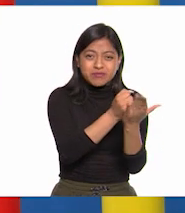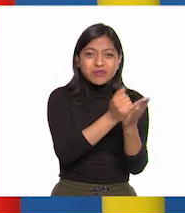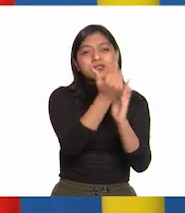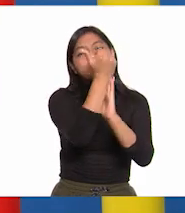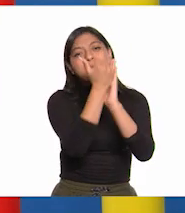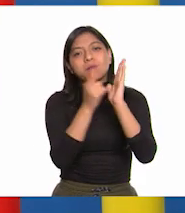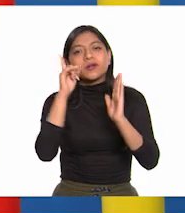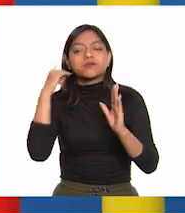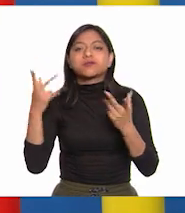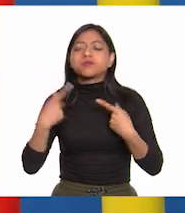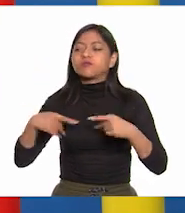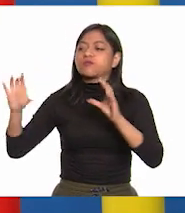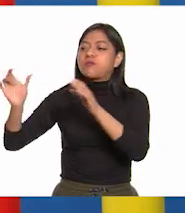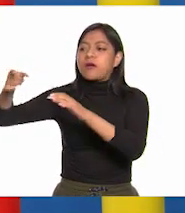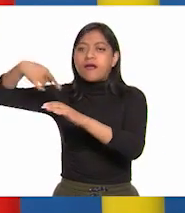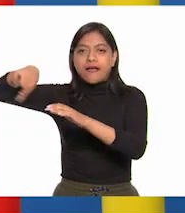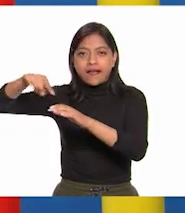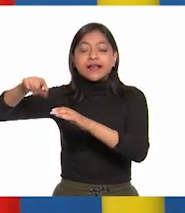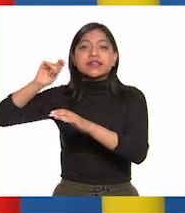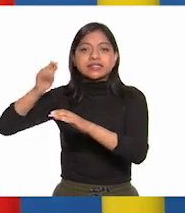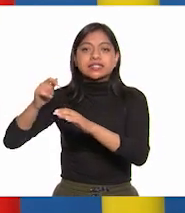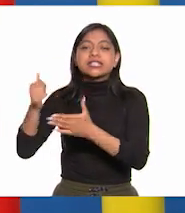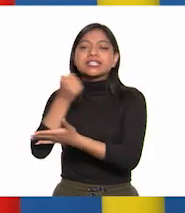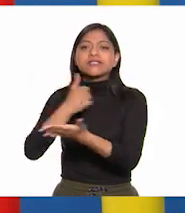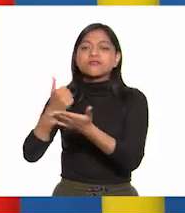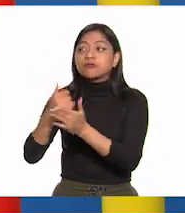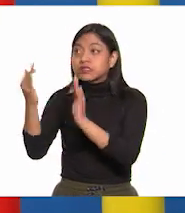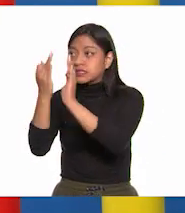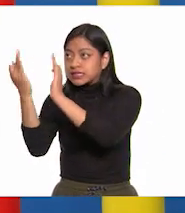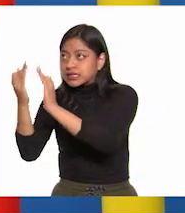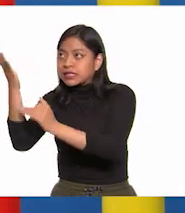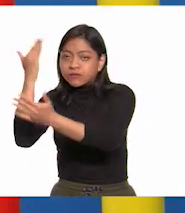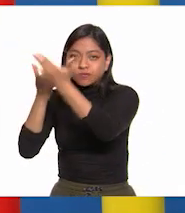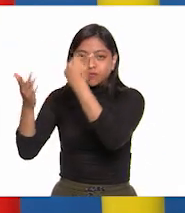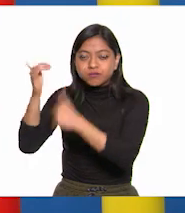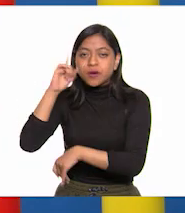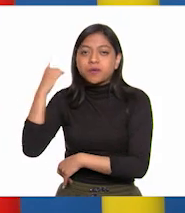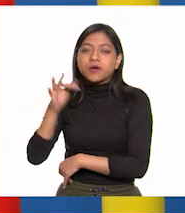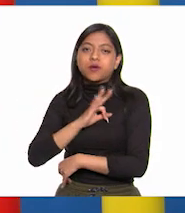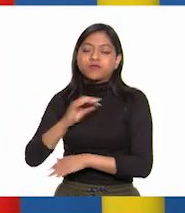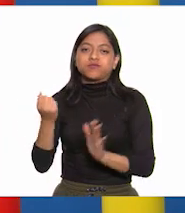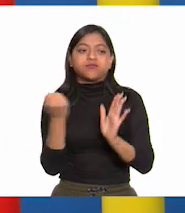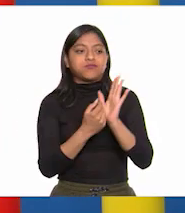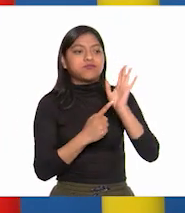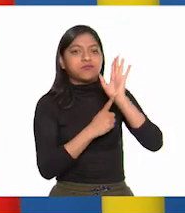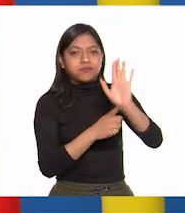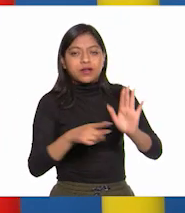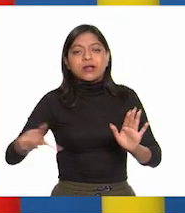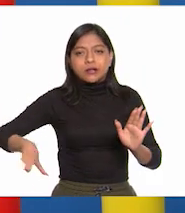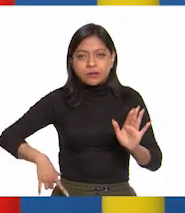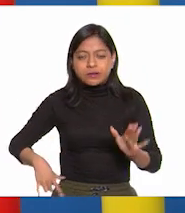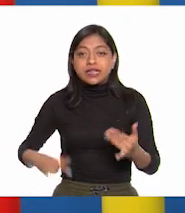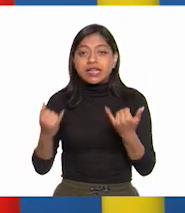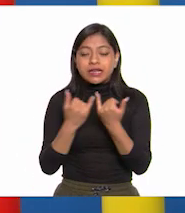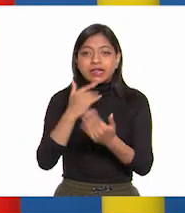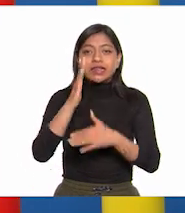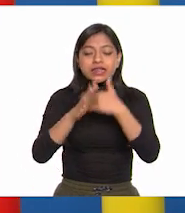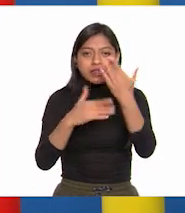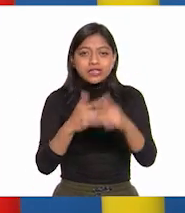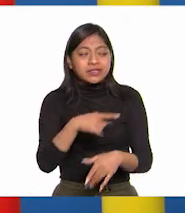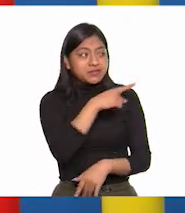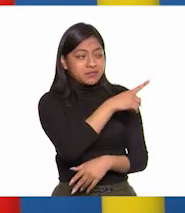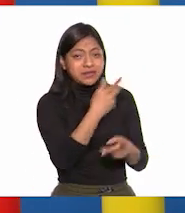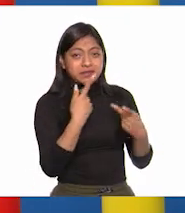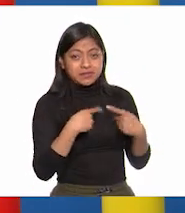un congreso con representantes de todas las ciudades y conforme avanzó la guerra, lograr la independencia de la corona española.